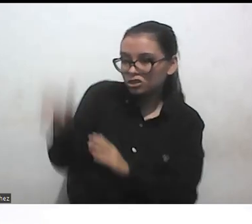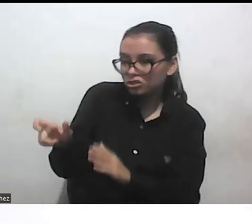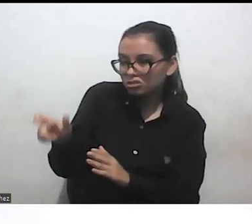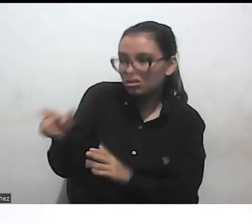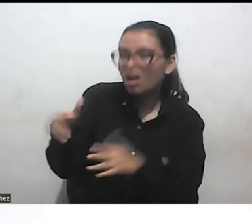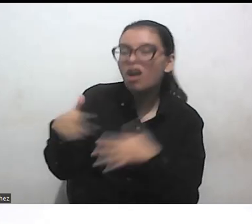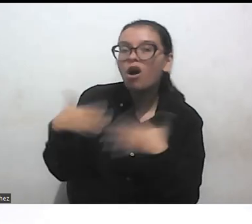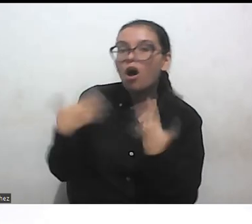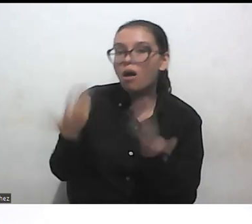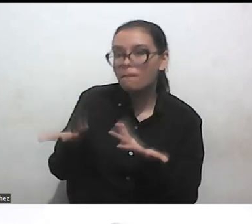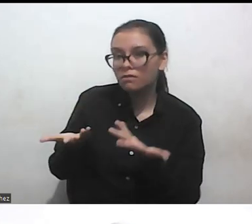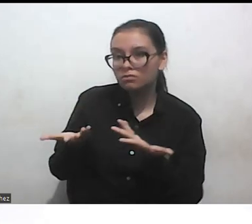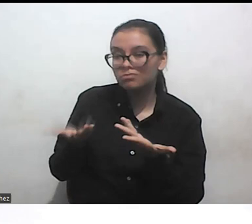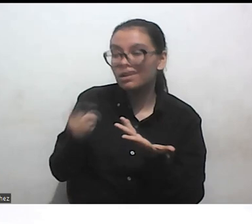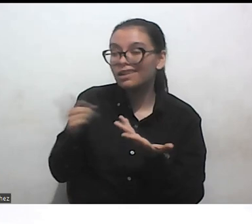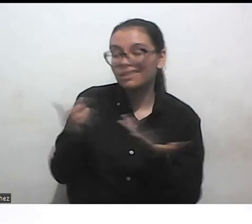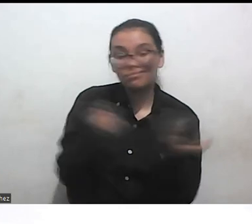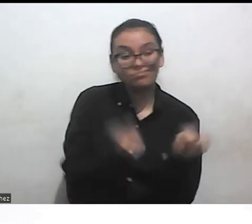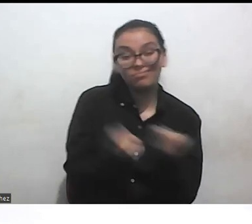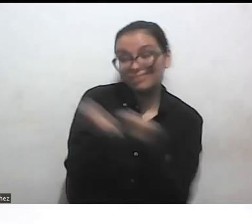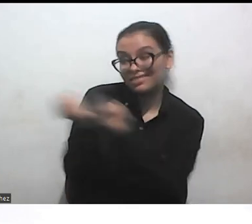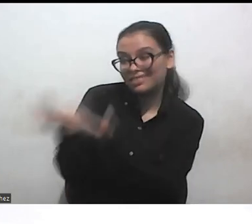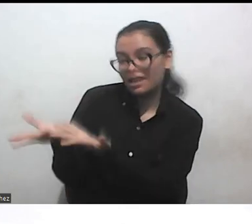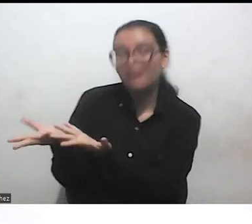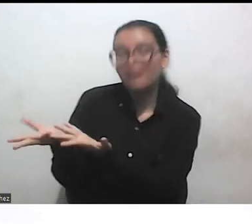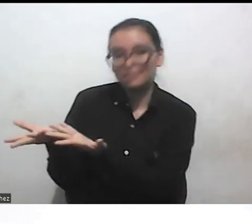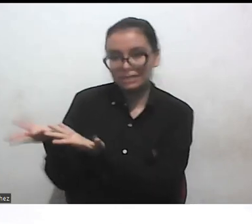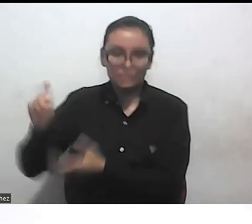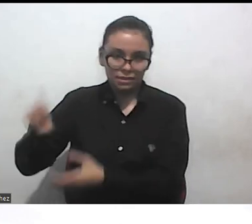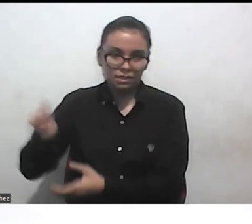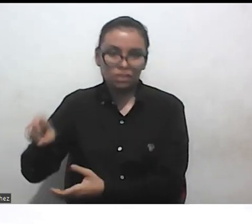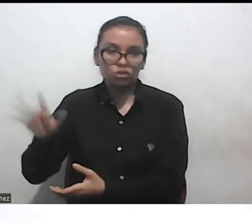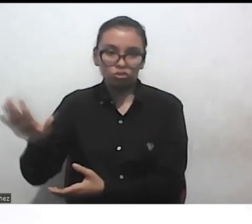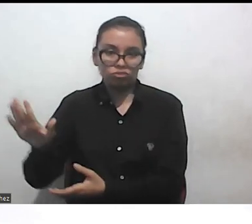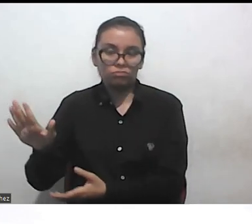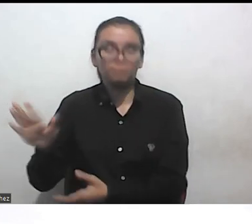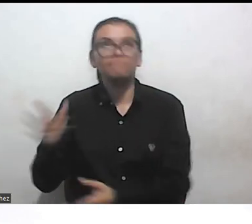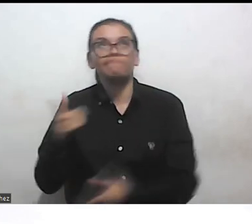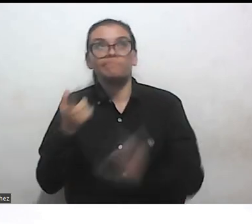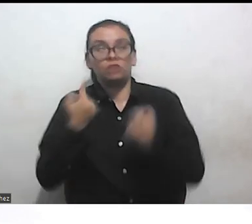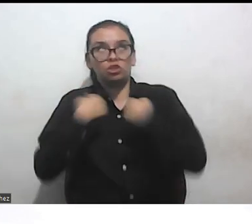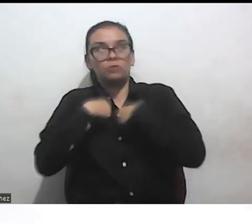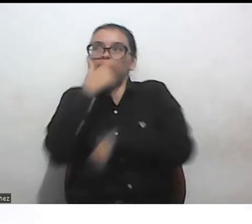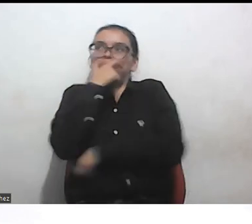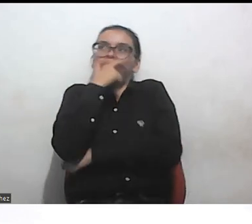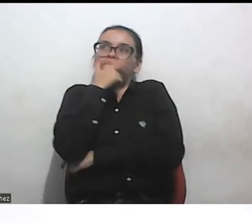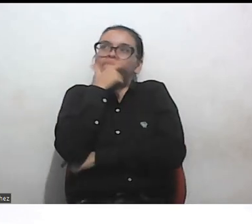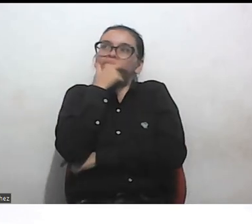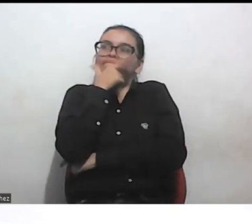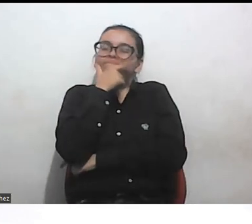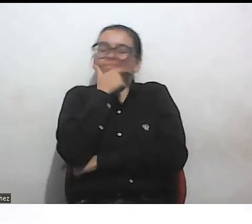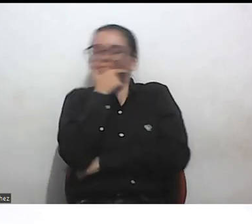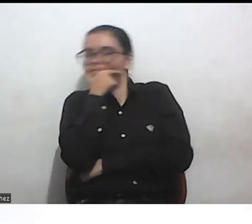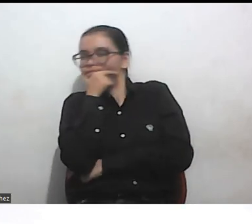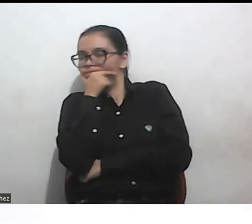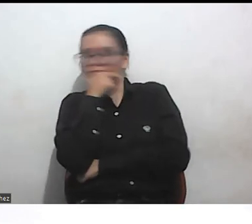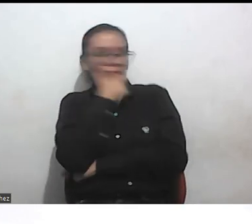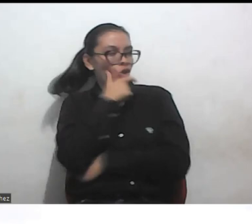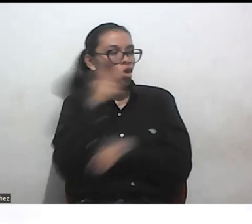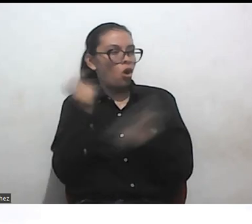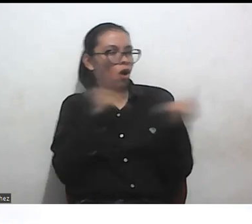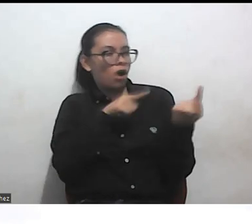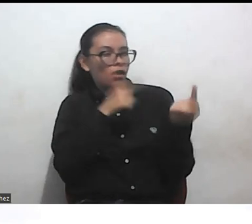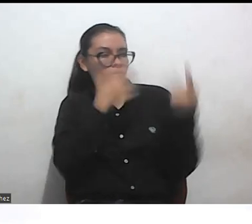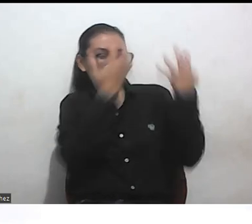para que pueda obtener cierto beneficio. Y ahí pues uno se vuelve un poco pragmático también frente a cómo operan los sistemas y